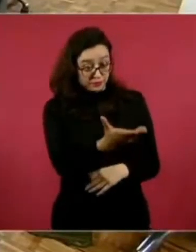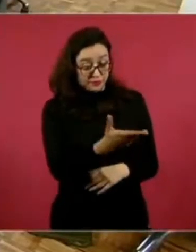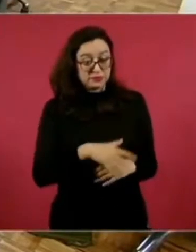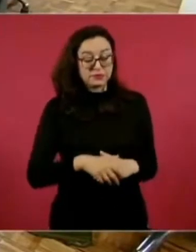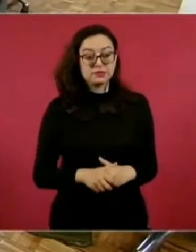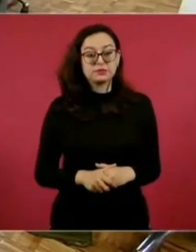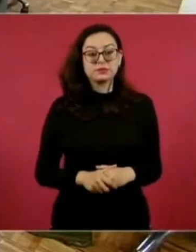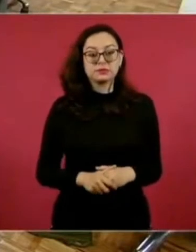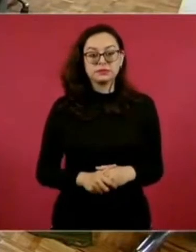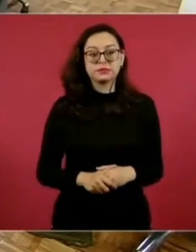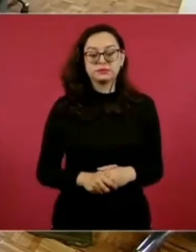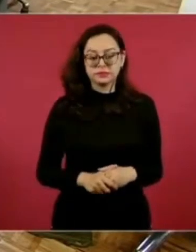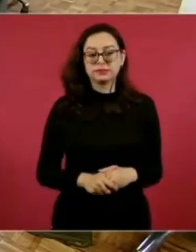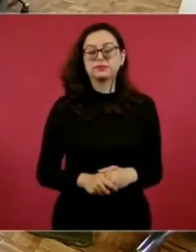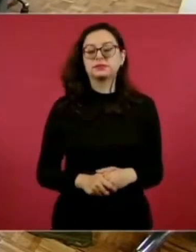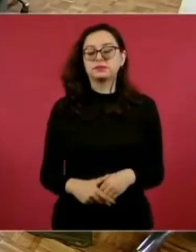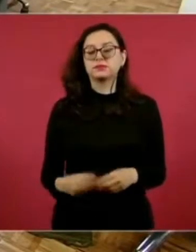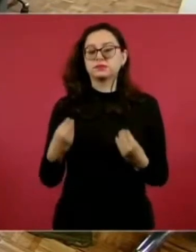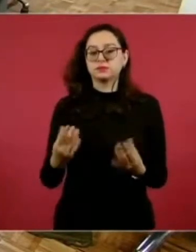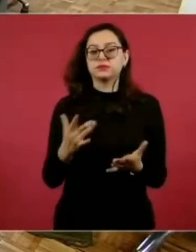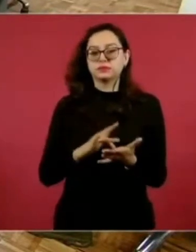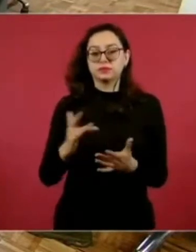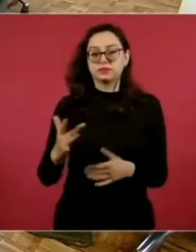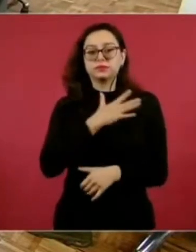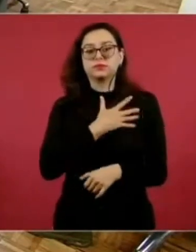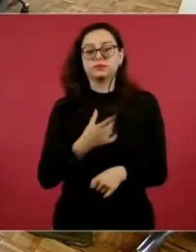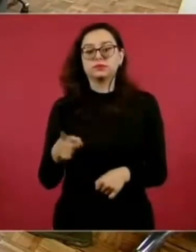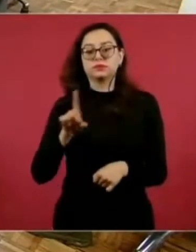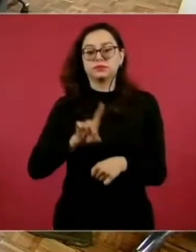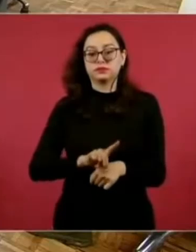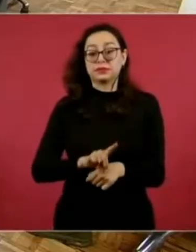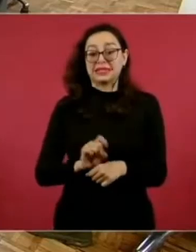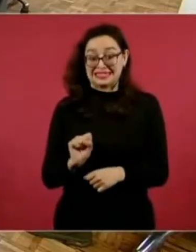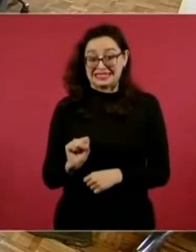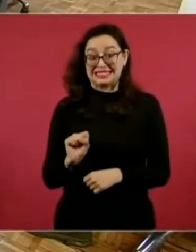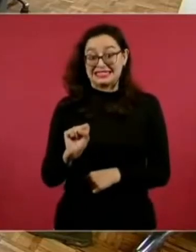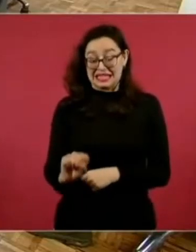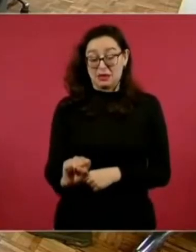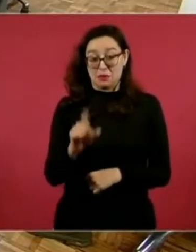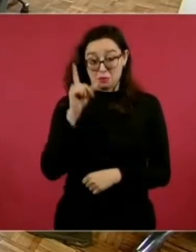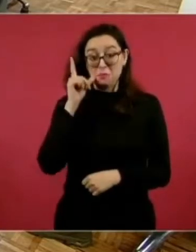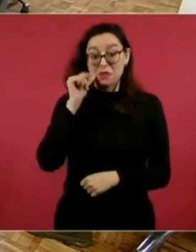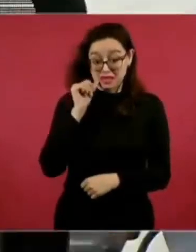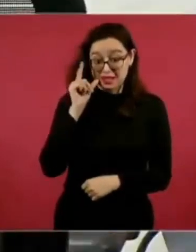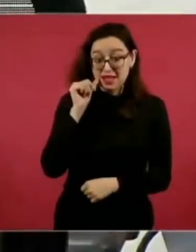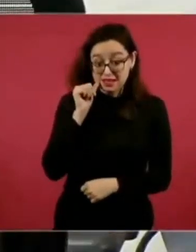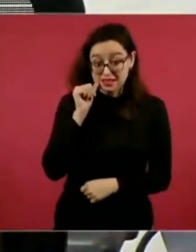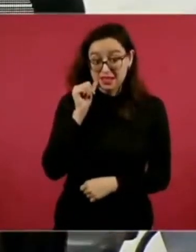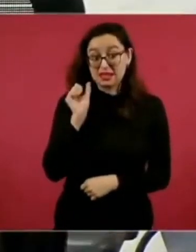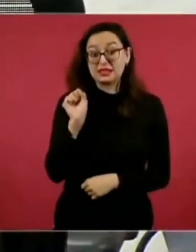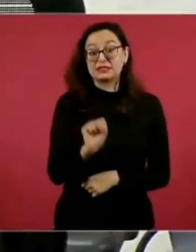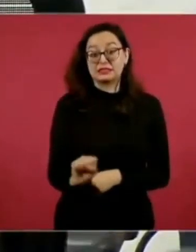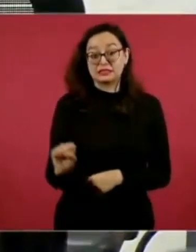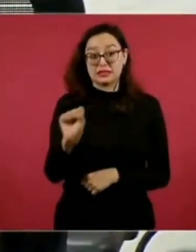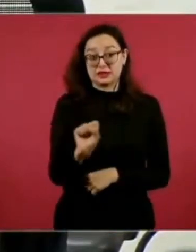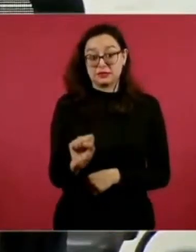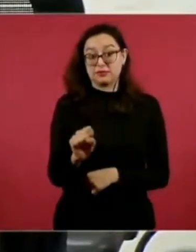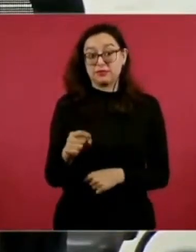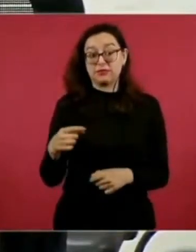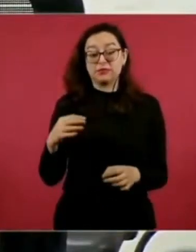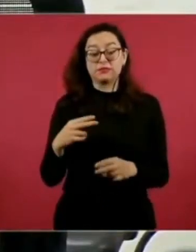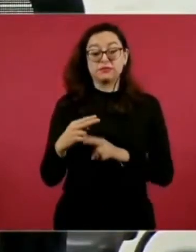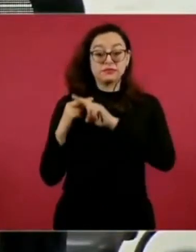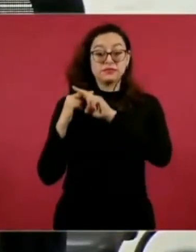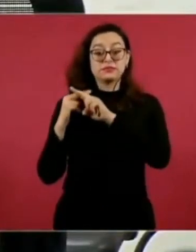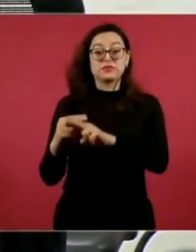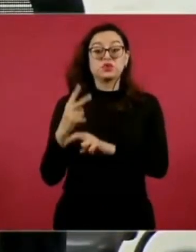Presidente, muchas gracias. Buen día. Justo el próximo sábado, mañana sábado, se cumplen dos años del